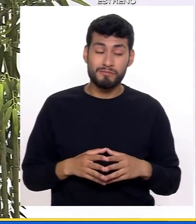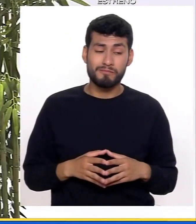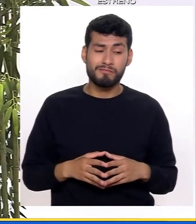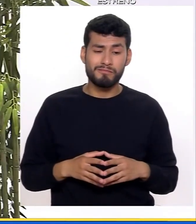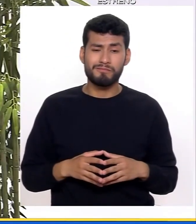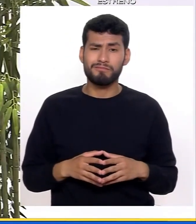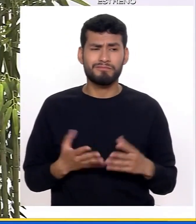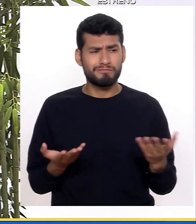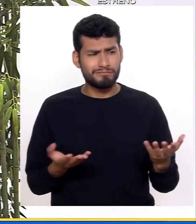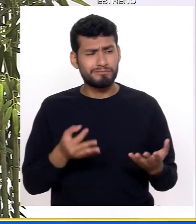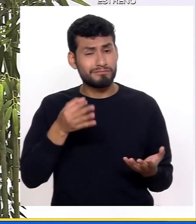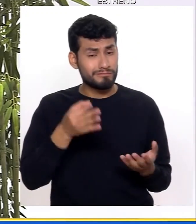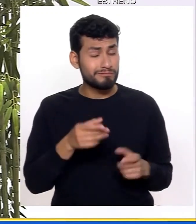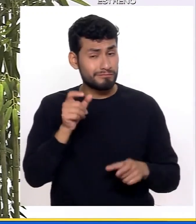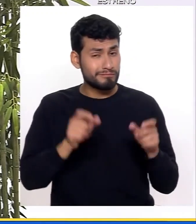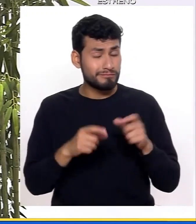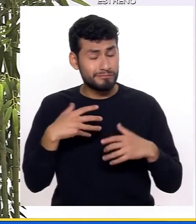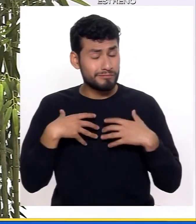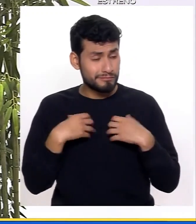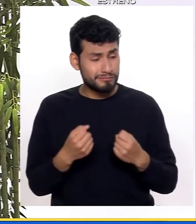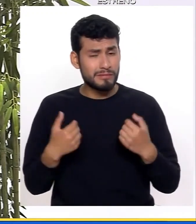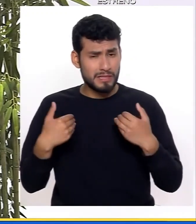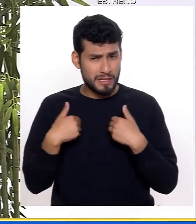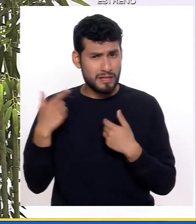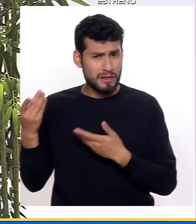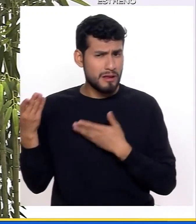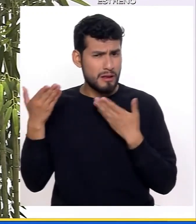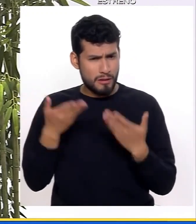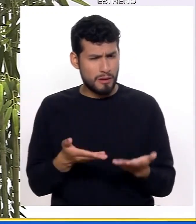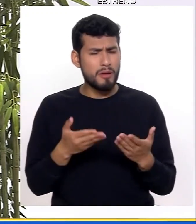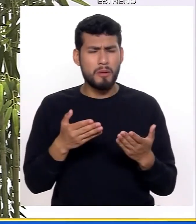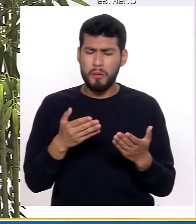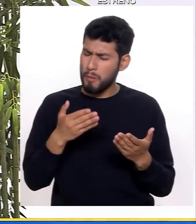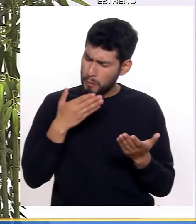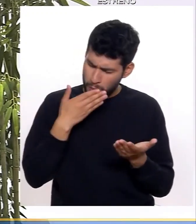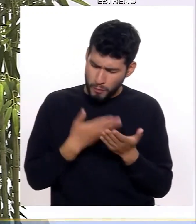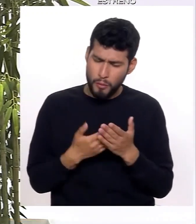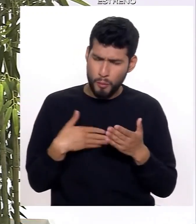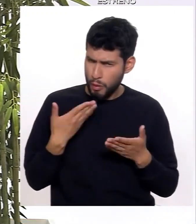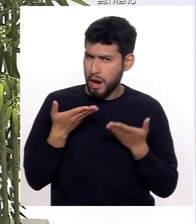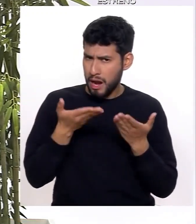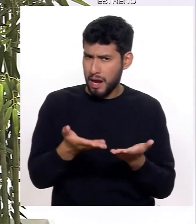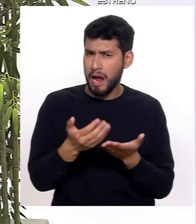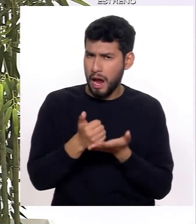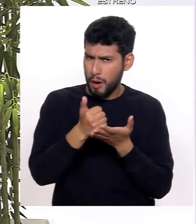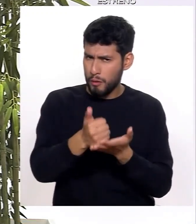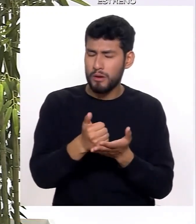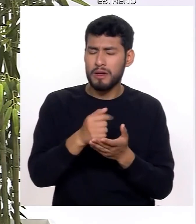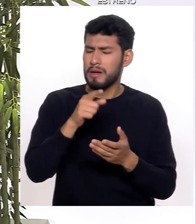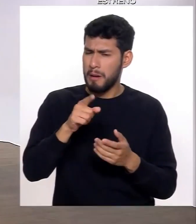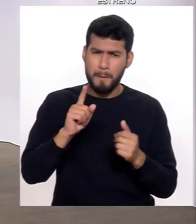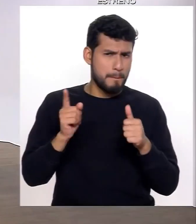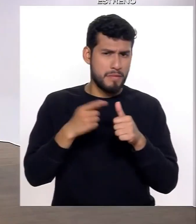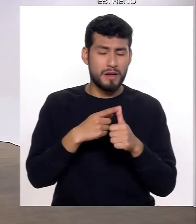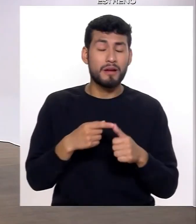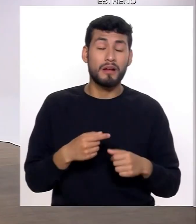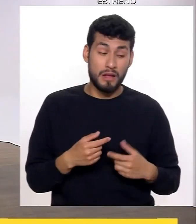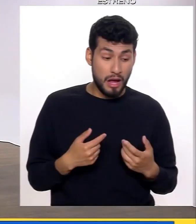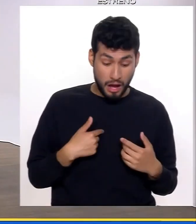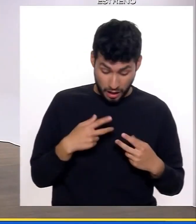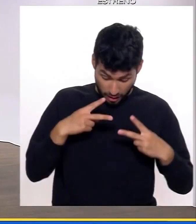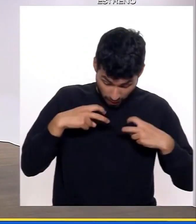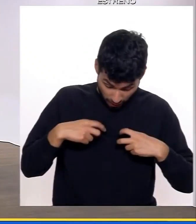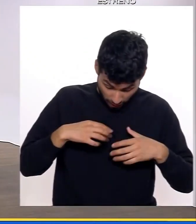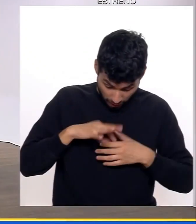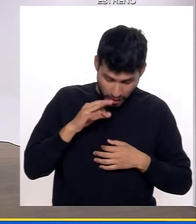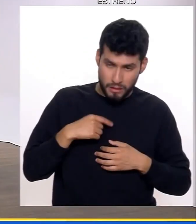el personal de psicología está muy a la mano y es el primer peldaño. Entonces, yo voy, entonces